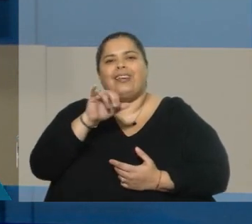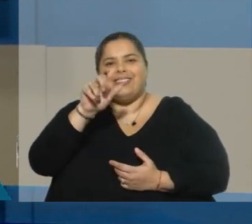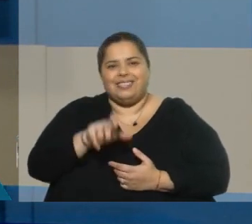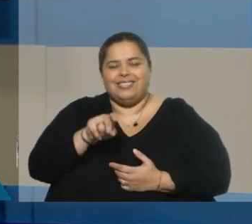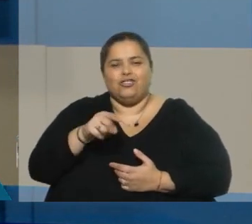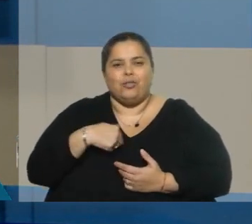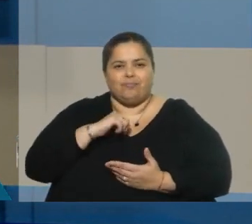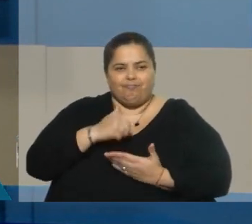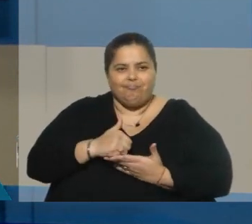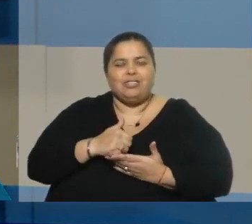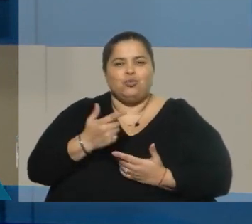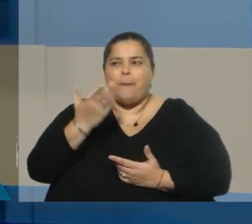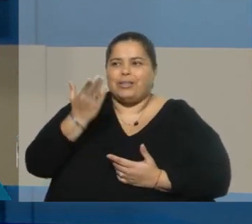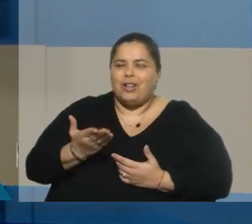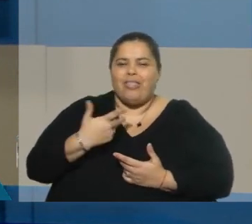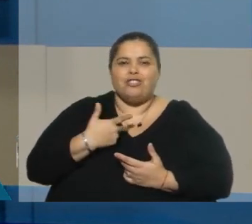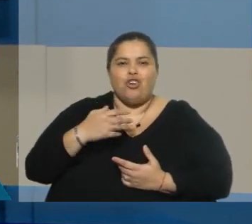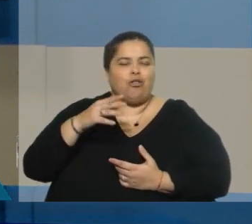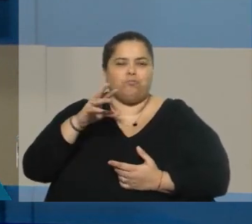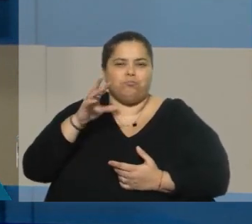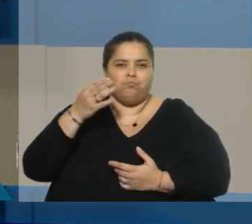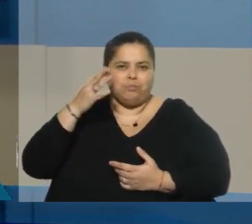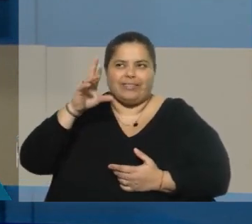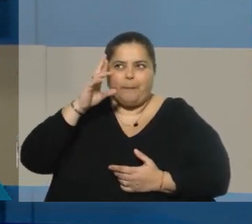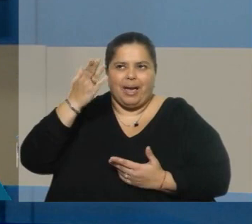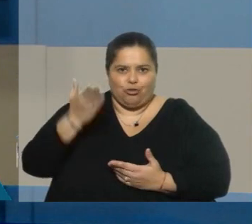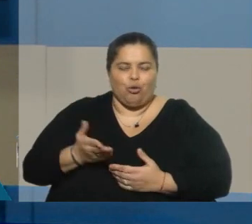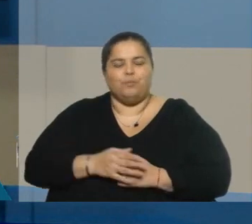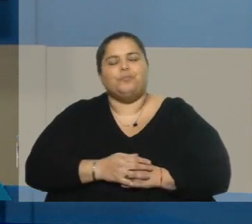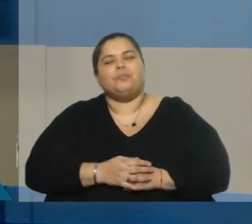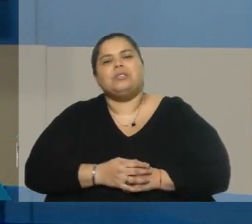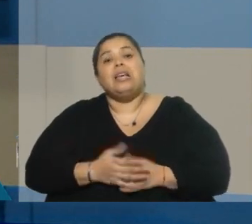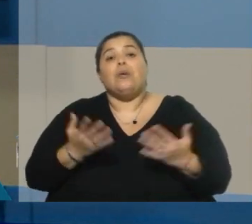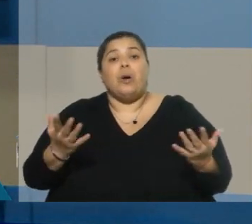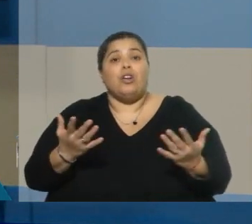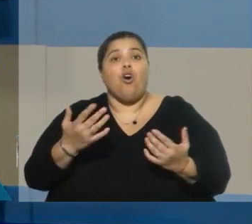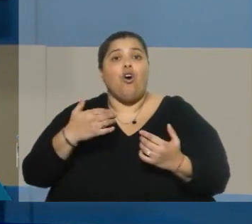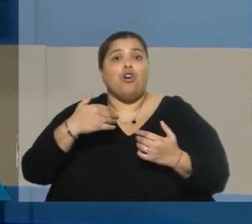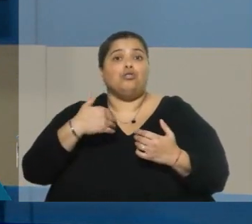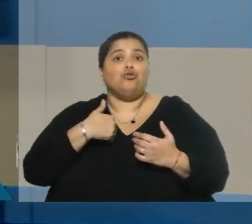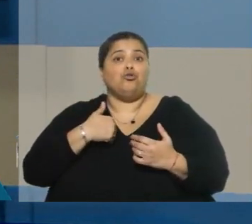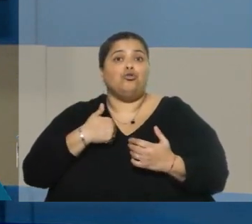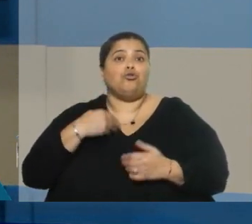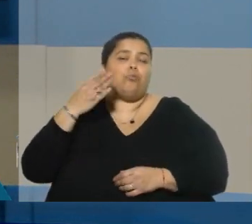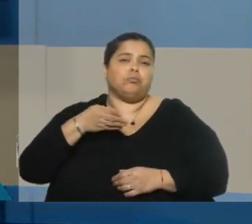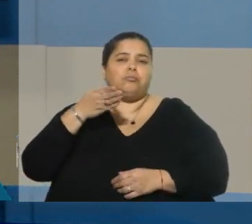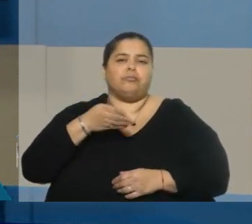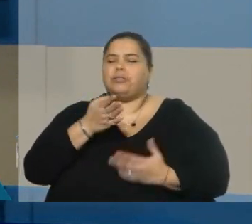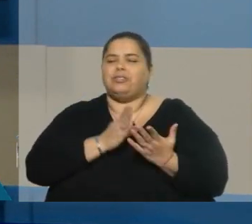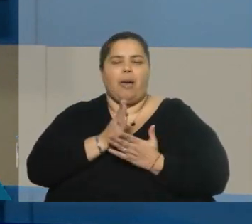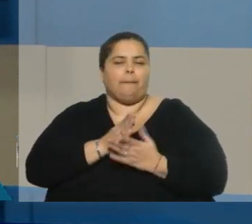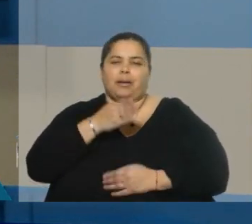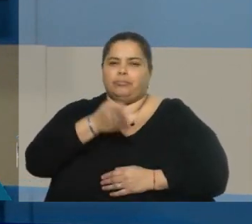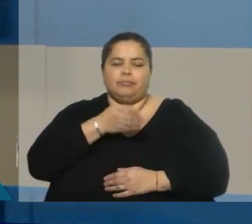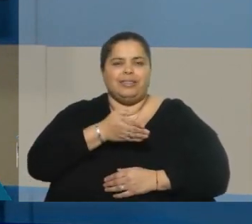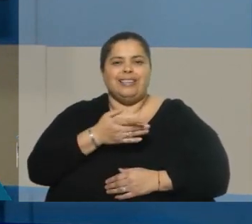que aprecié mucho, que respeto mucho, un gran nacionalófilo y un gran ser humano. Y bueno, fui muy consecuente, muy seguidor. Tengo